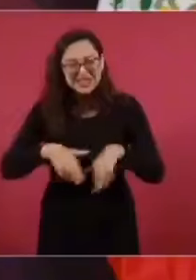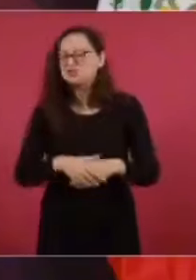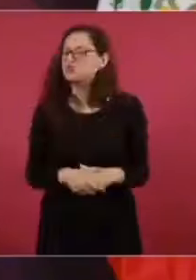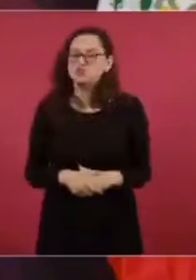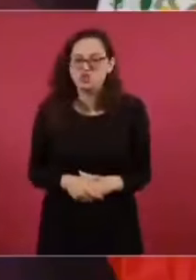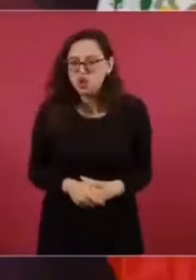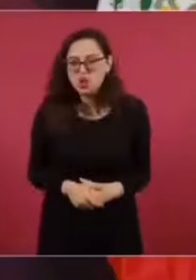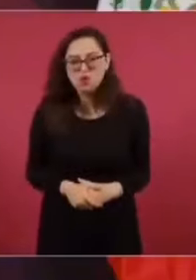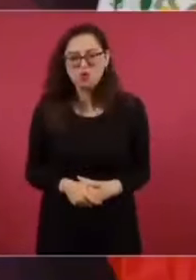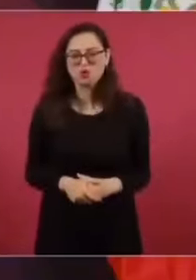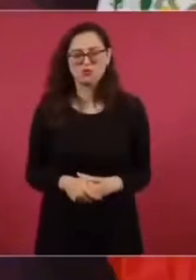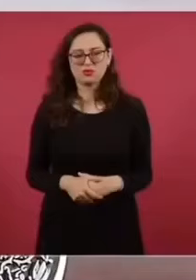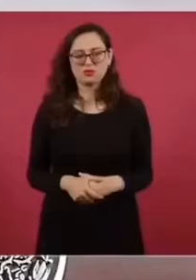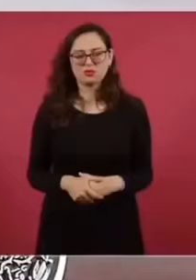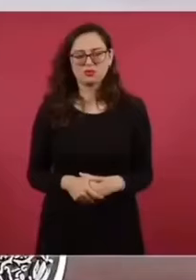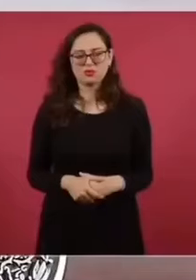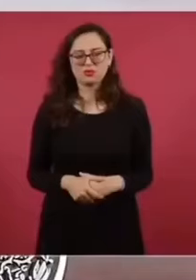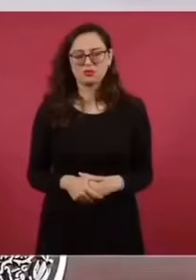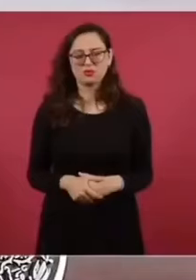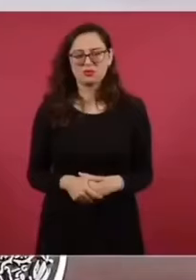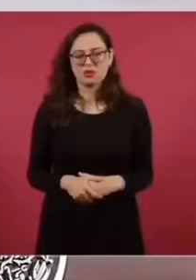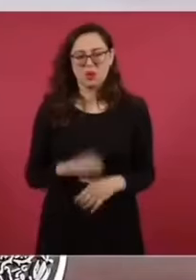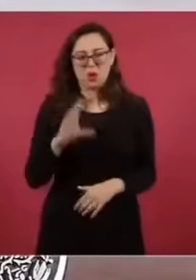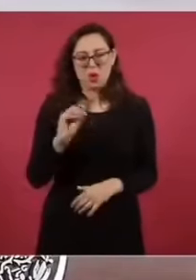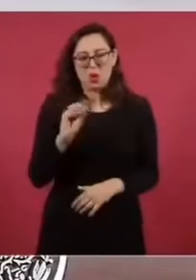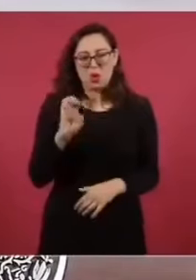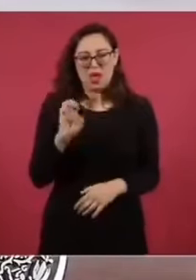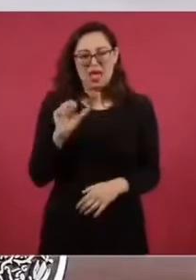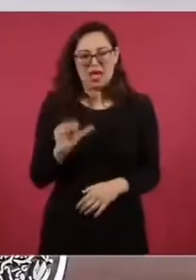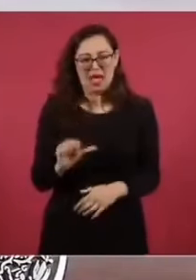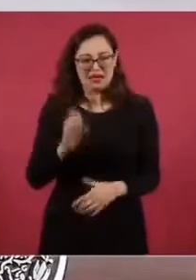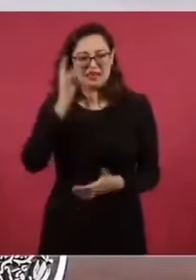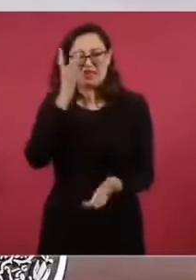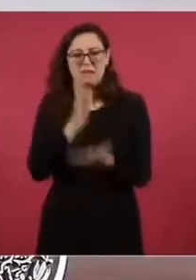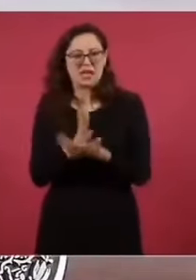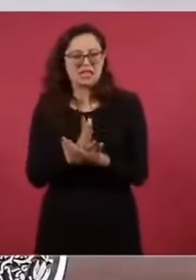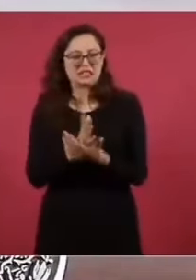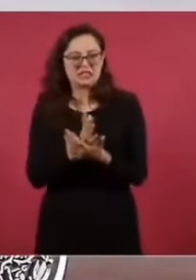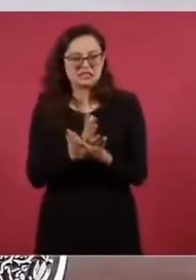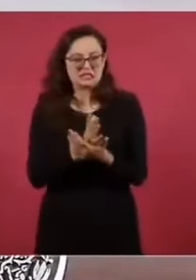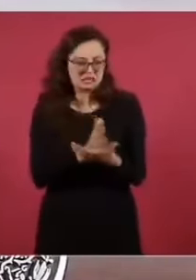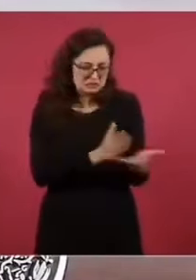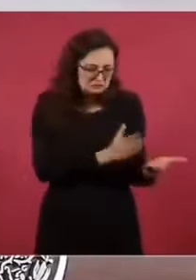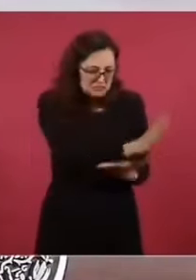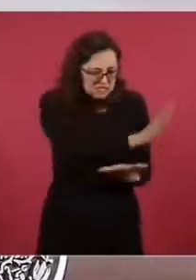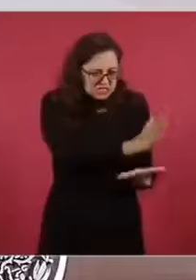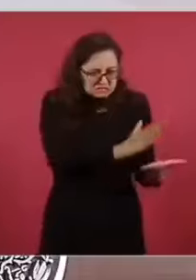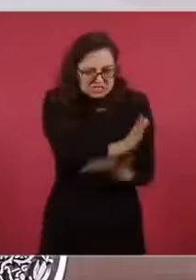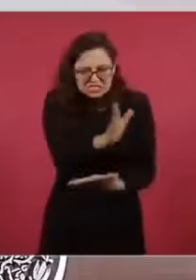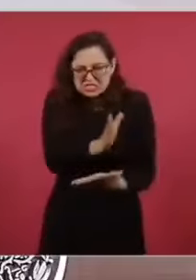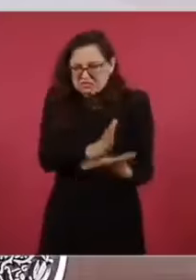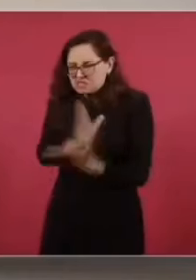Está ahí como un apéndice